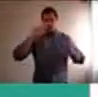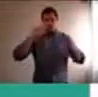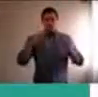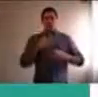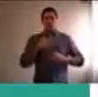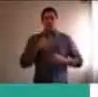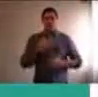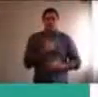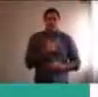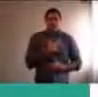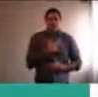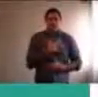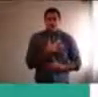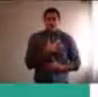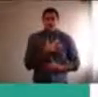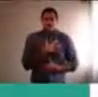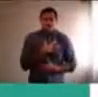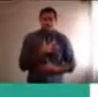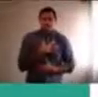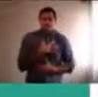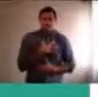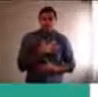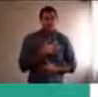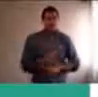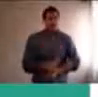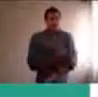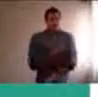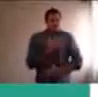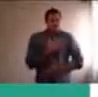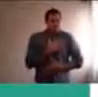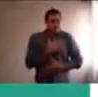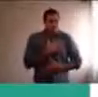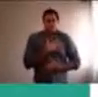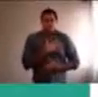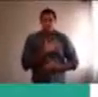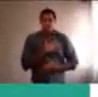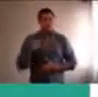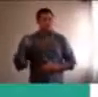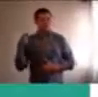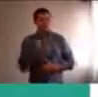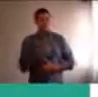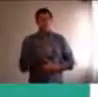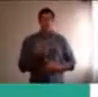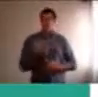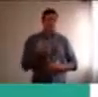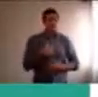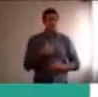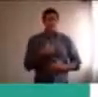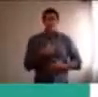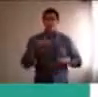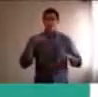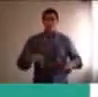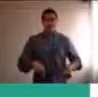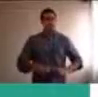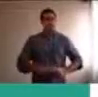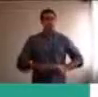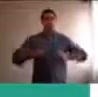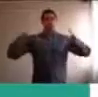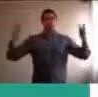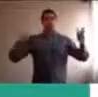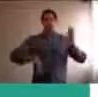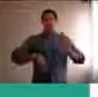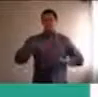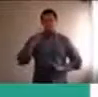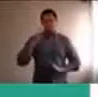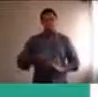porque, el miedo, está siendo una de las vedettes, emocionales, que surgen, en estos tiempos, hay